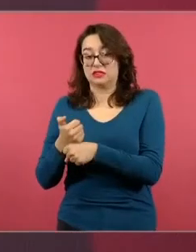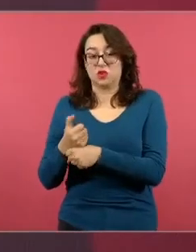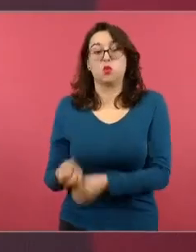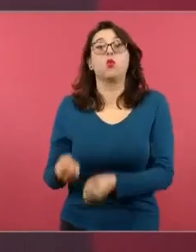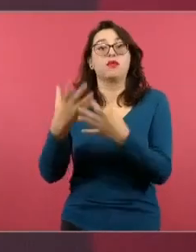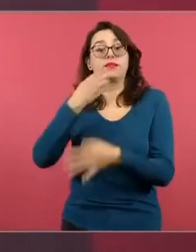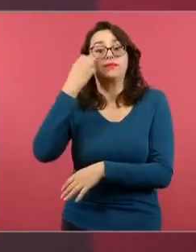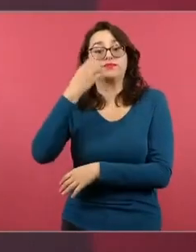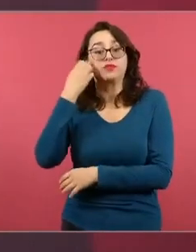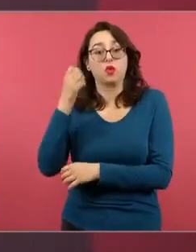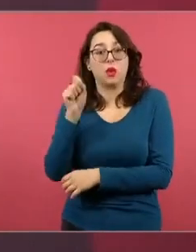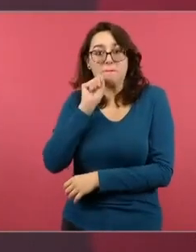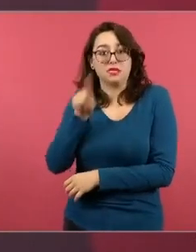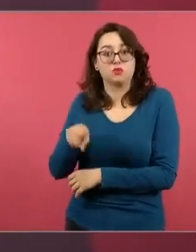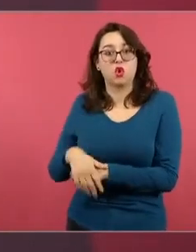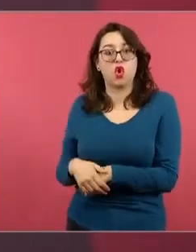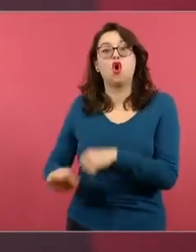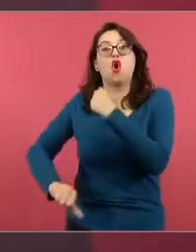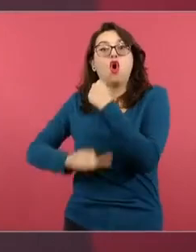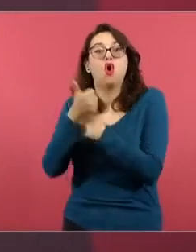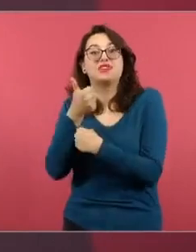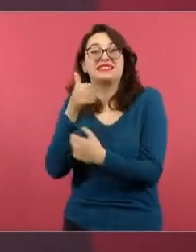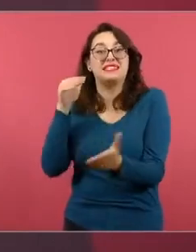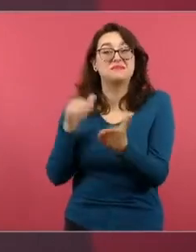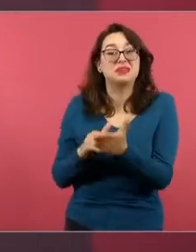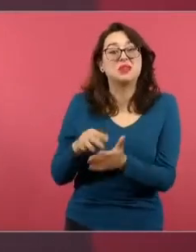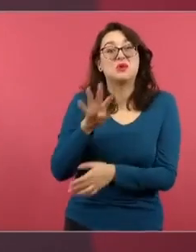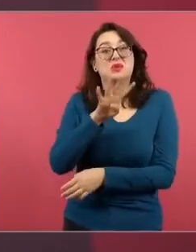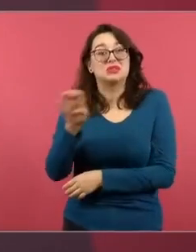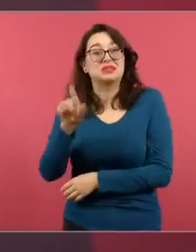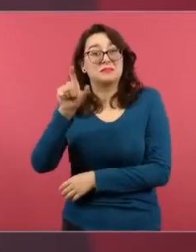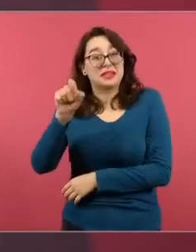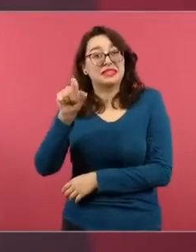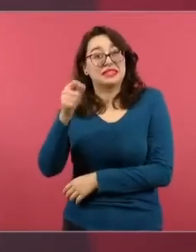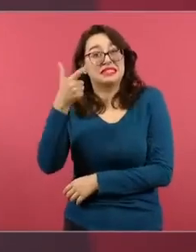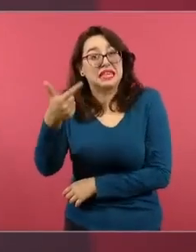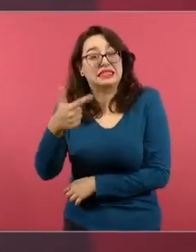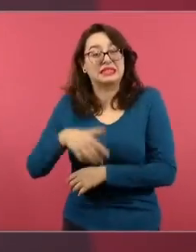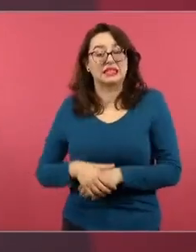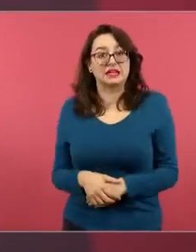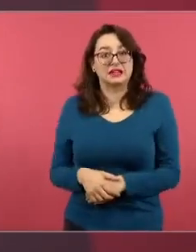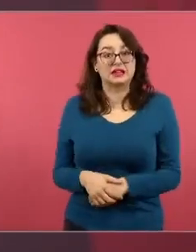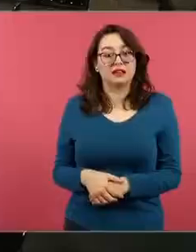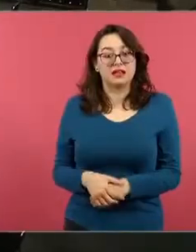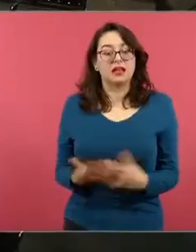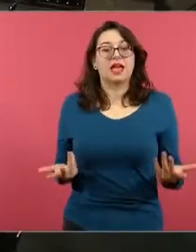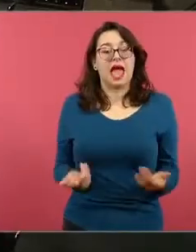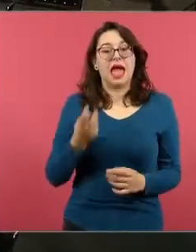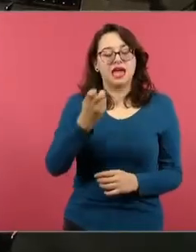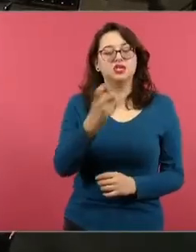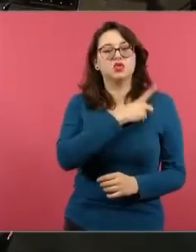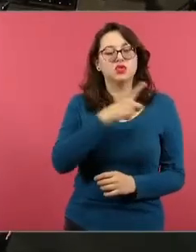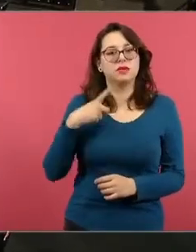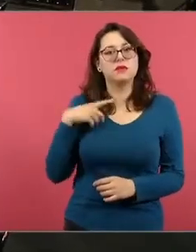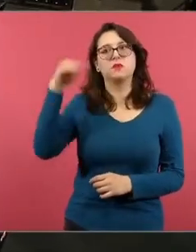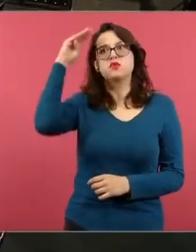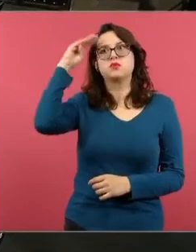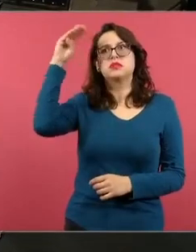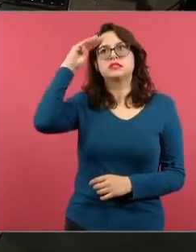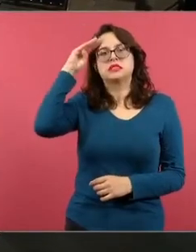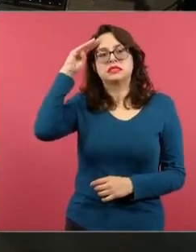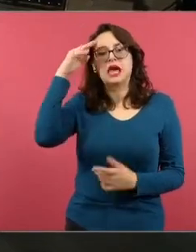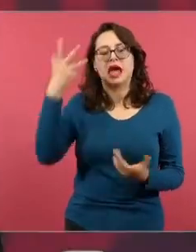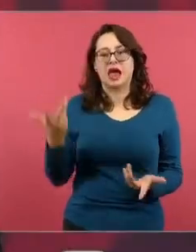.427 en eso estamos pensando en la diversidad en la